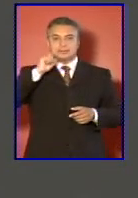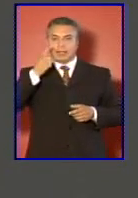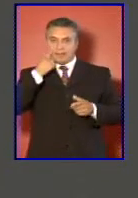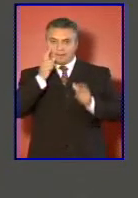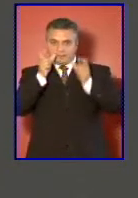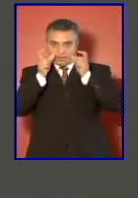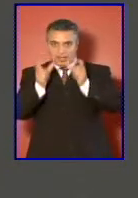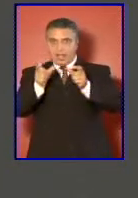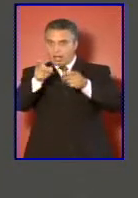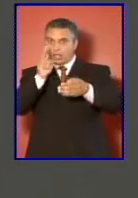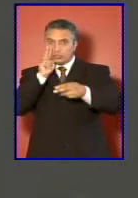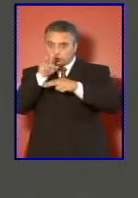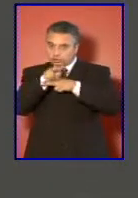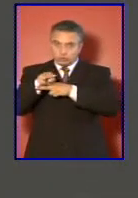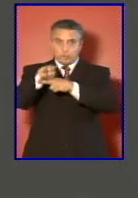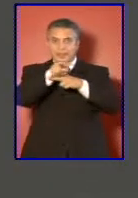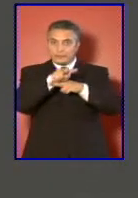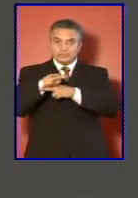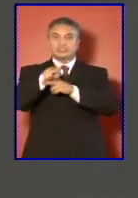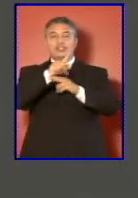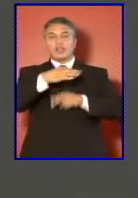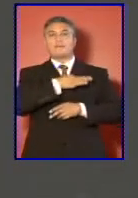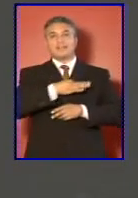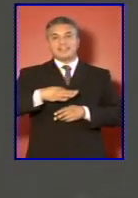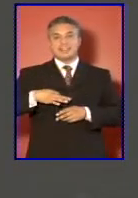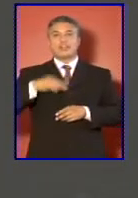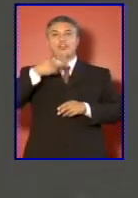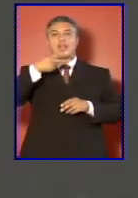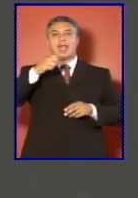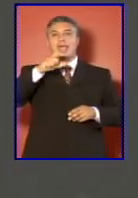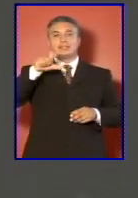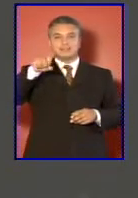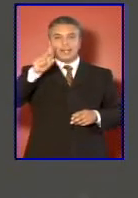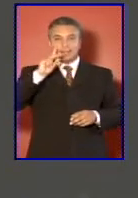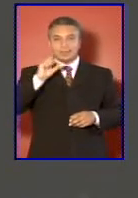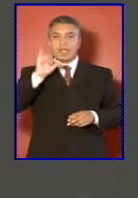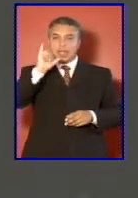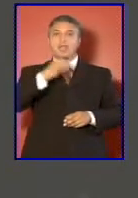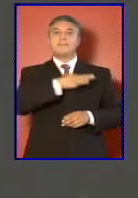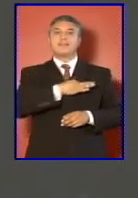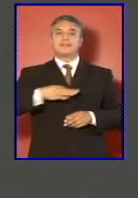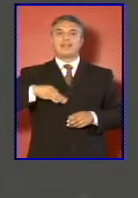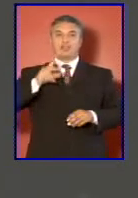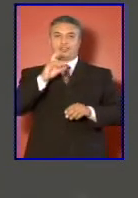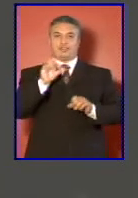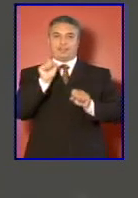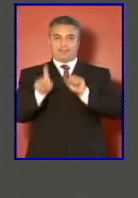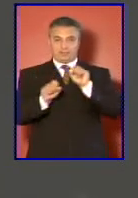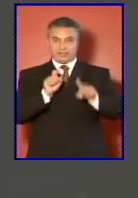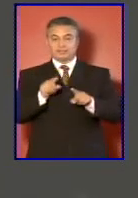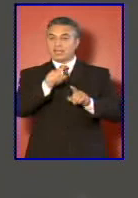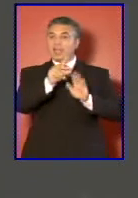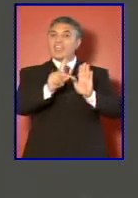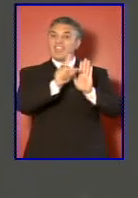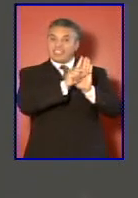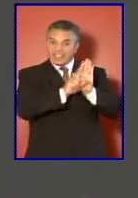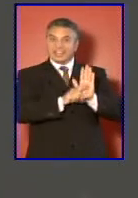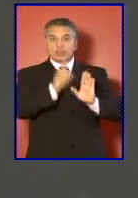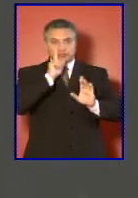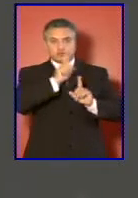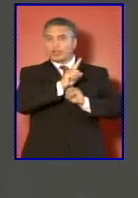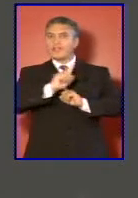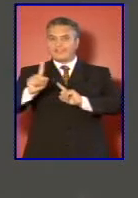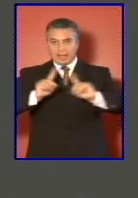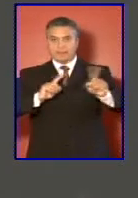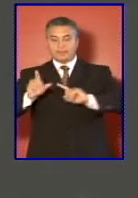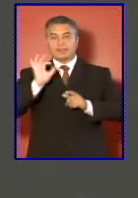supervisión del Ministerio de Hacienda y del Ministerio de Defensa. Los decretos están en trámites y